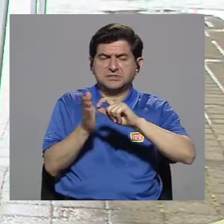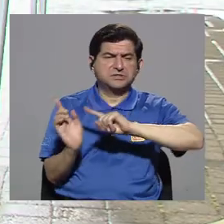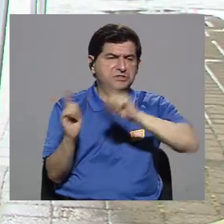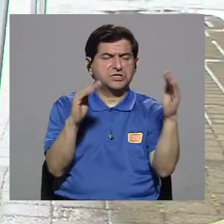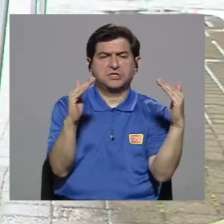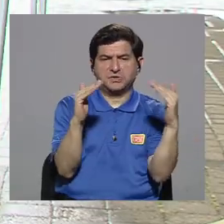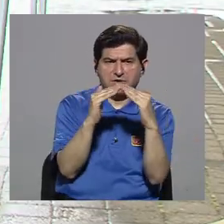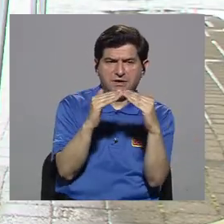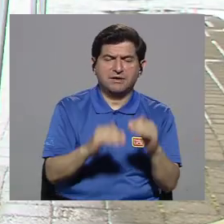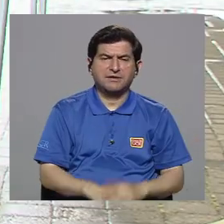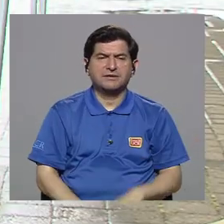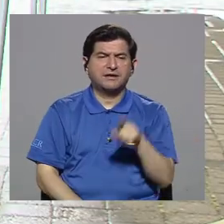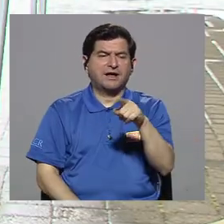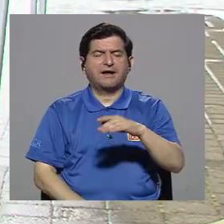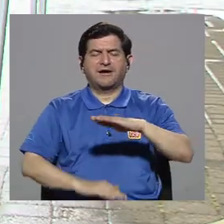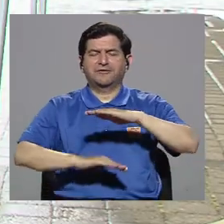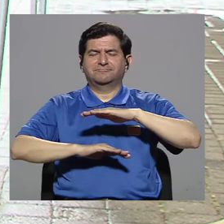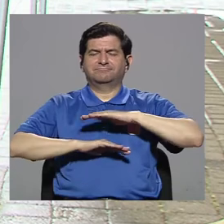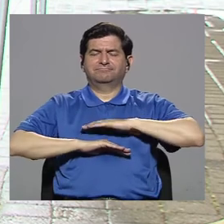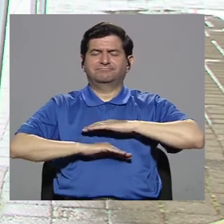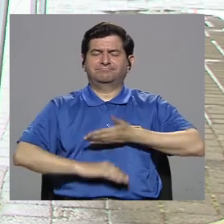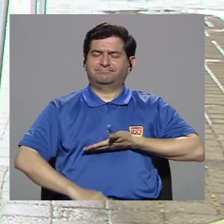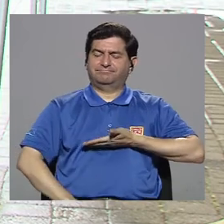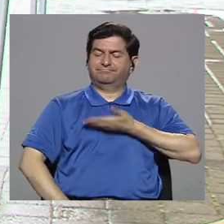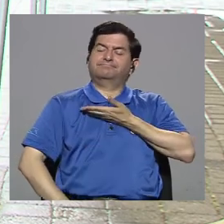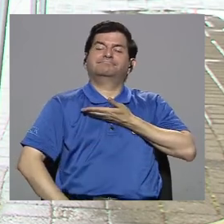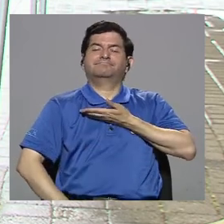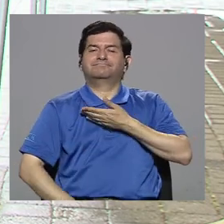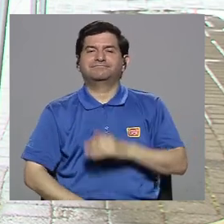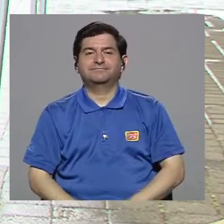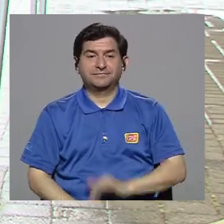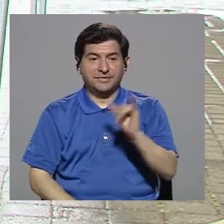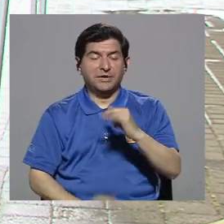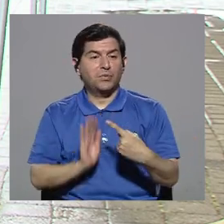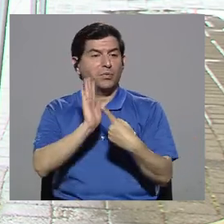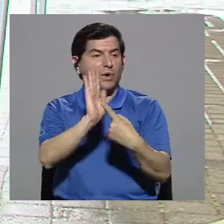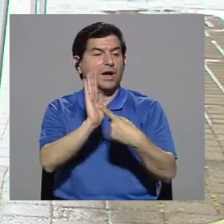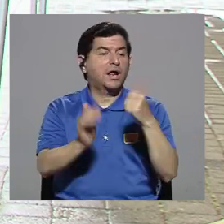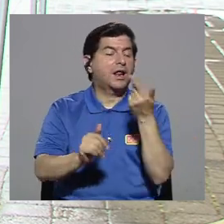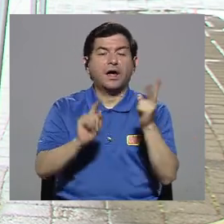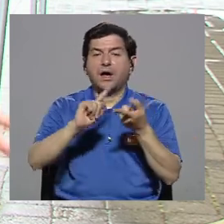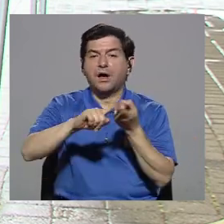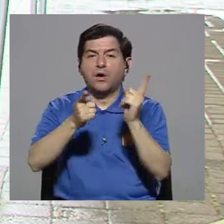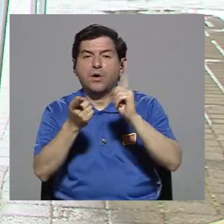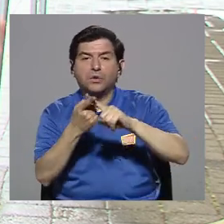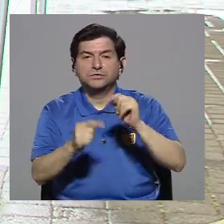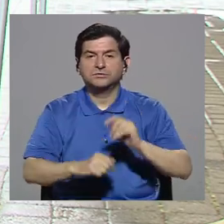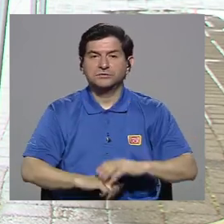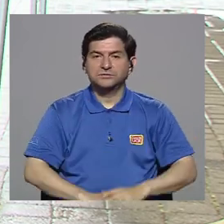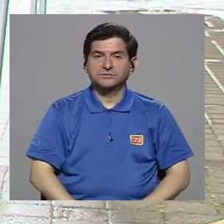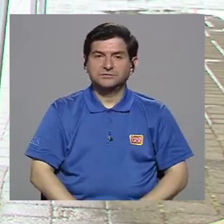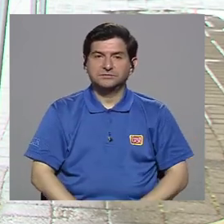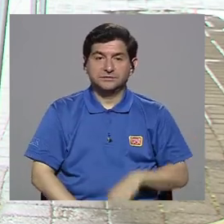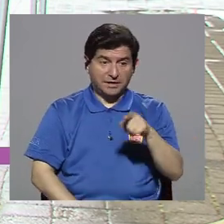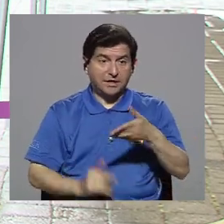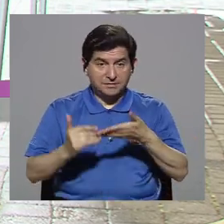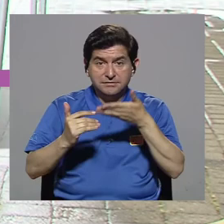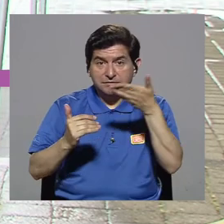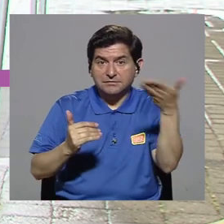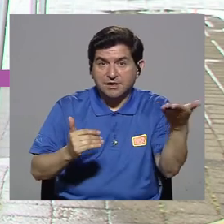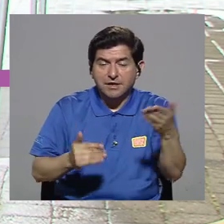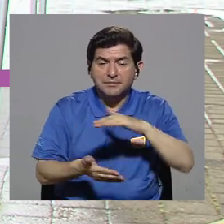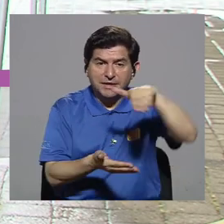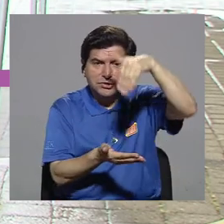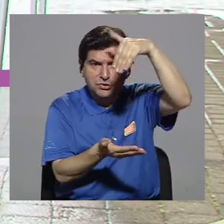pasaban desde la escuela o volvían a sus casas, y eso les llenaba de muchísimo orgullo. Y además se lo mostraban a otros amigos y